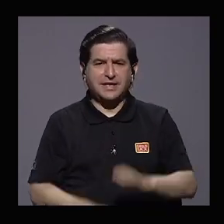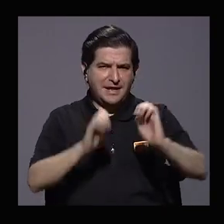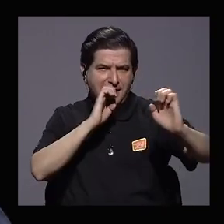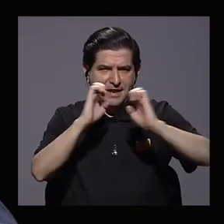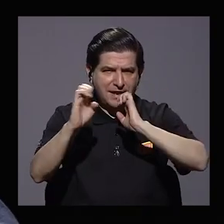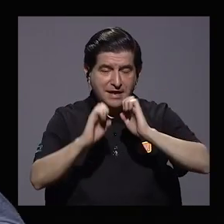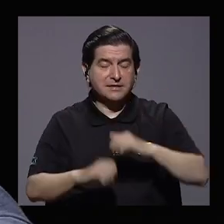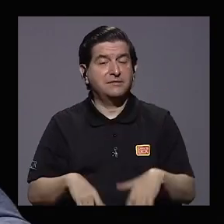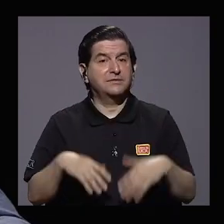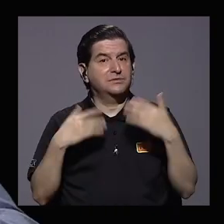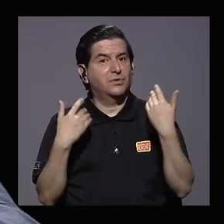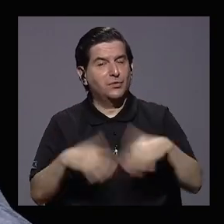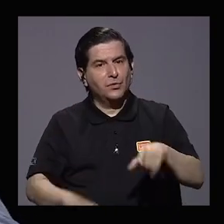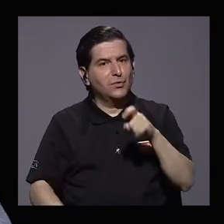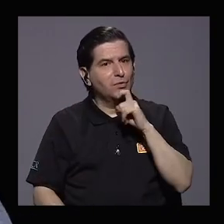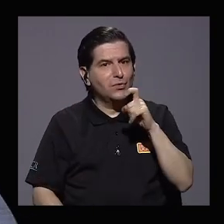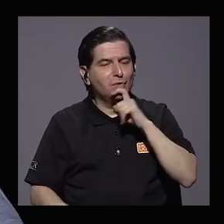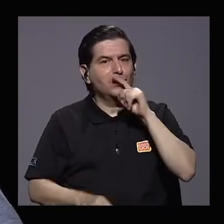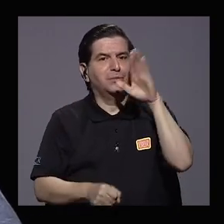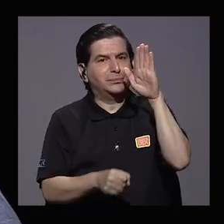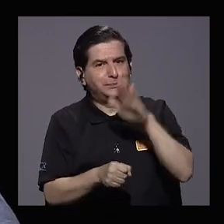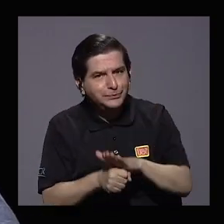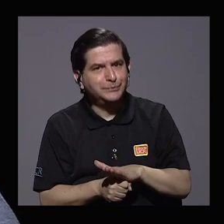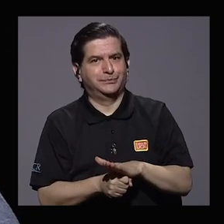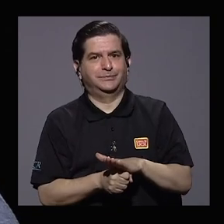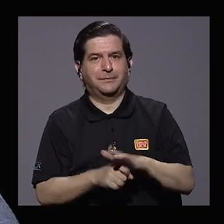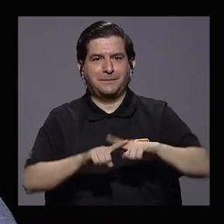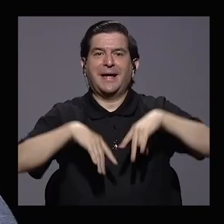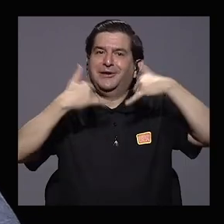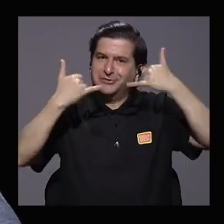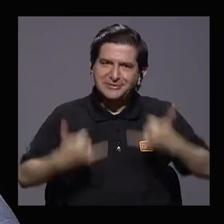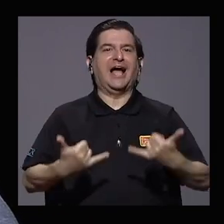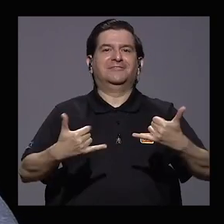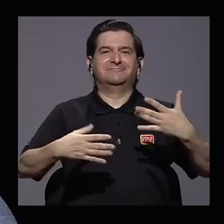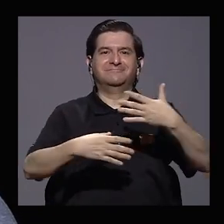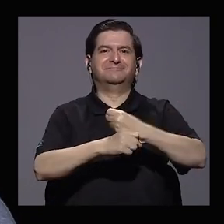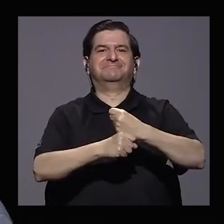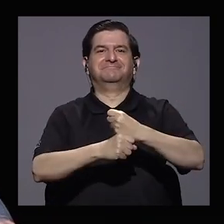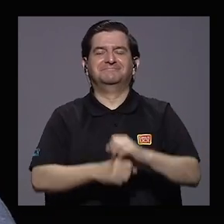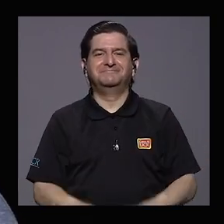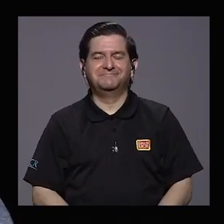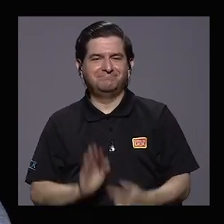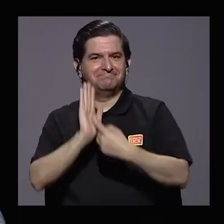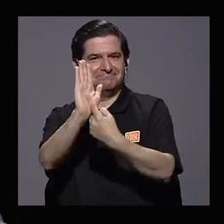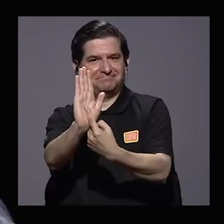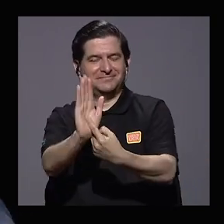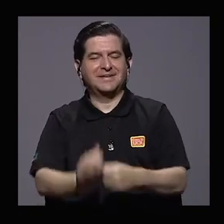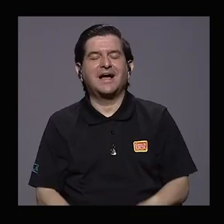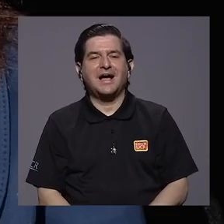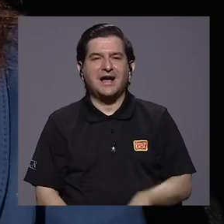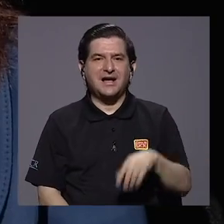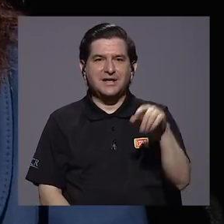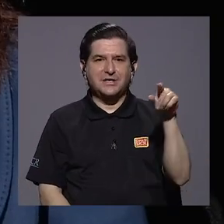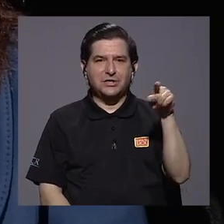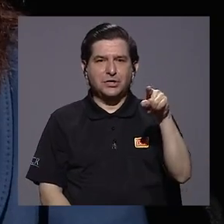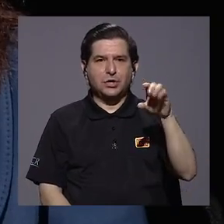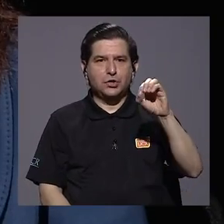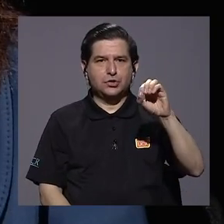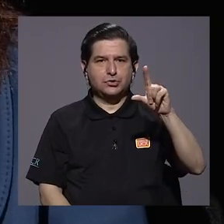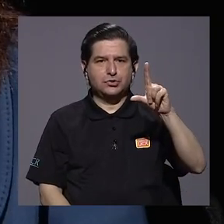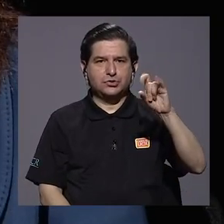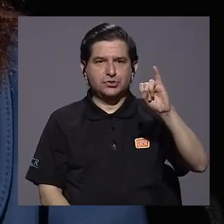Esta entrevista ha sido tremendamente difícil lograrla, pero ya, lo logramos. Les presento a doña Zoyla